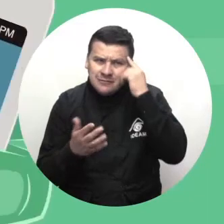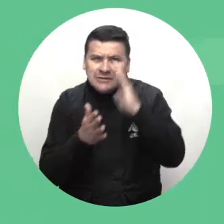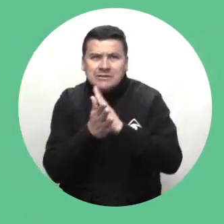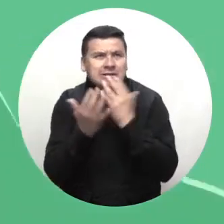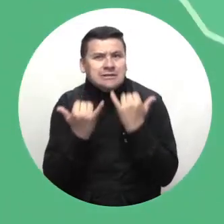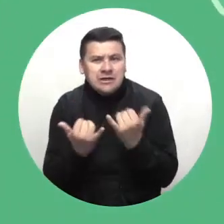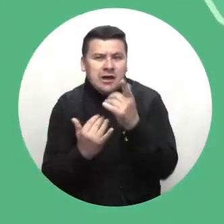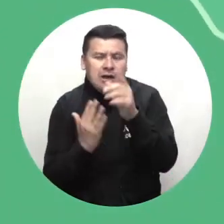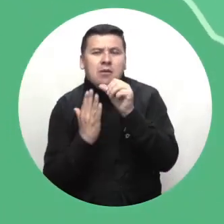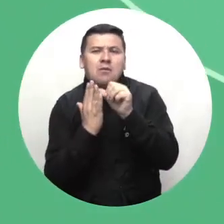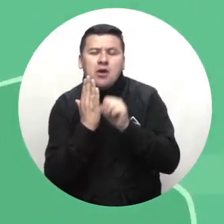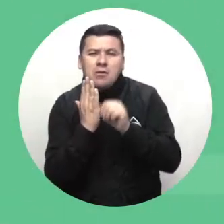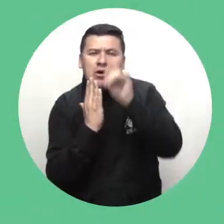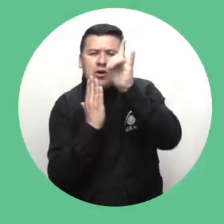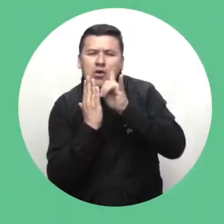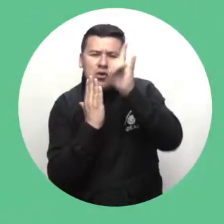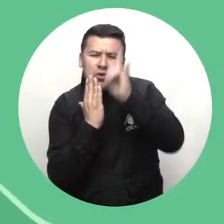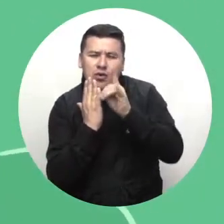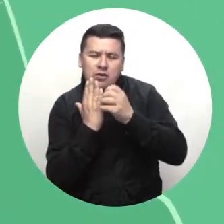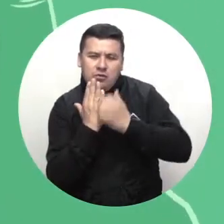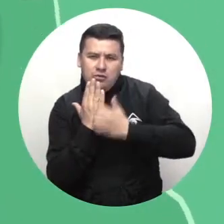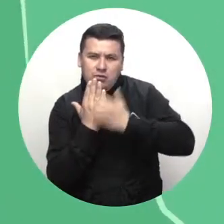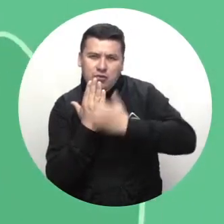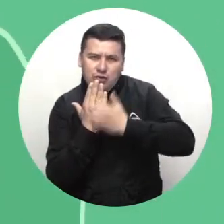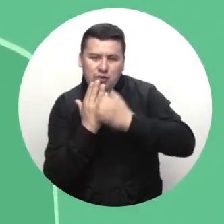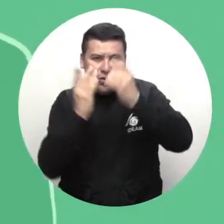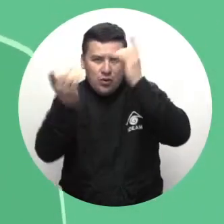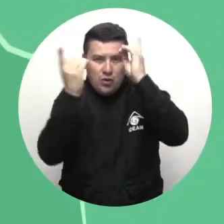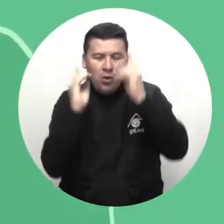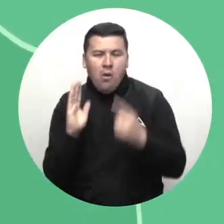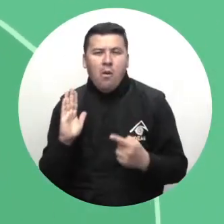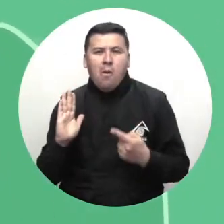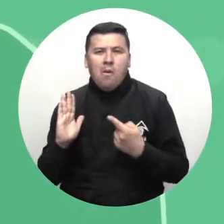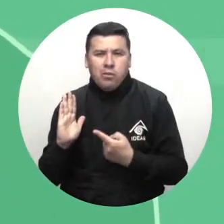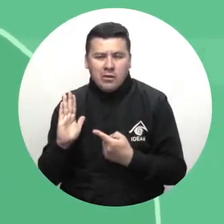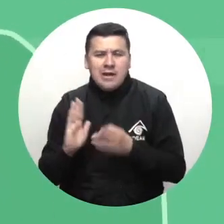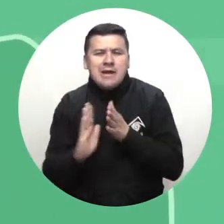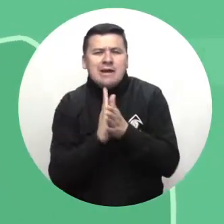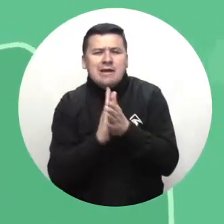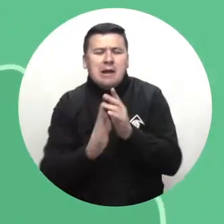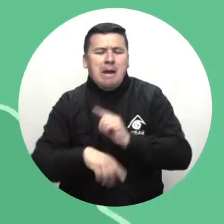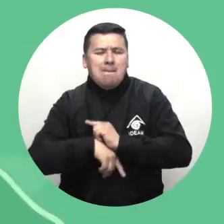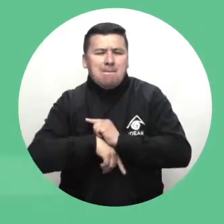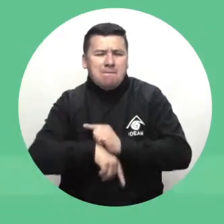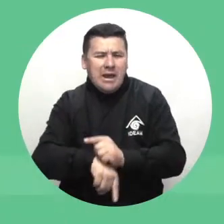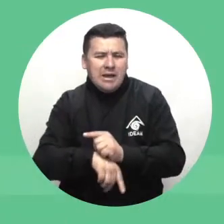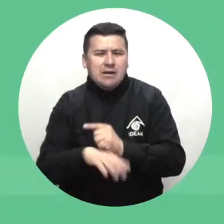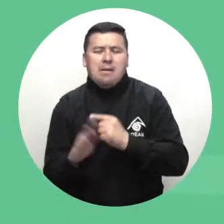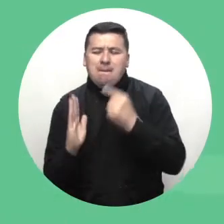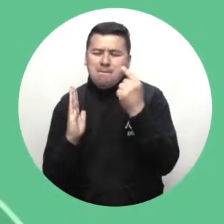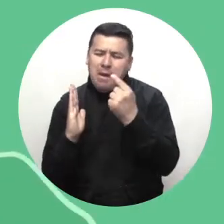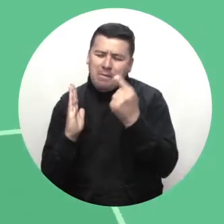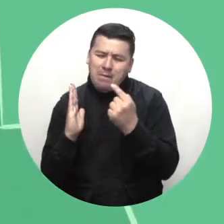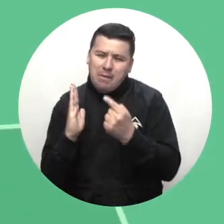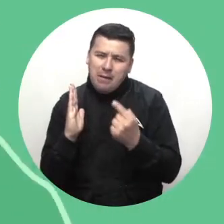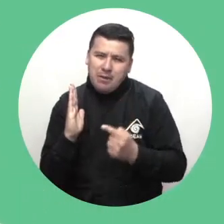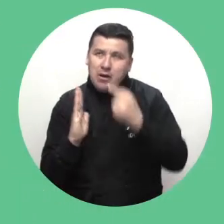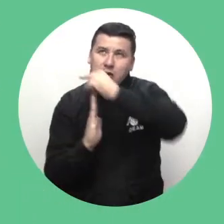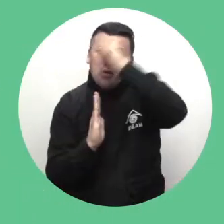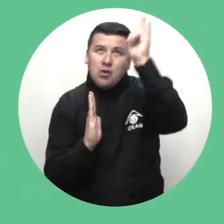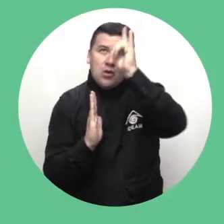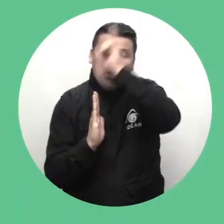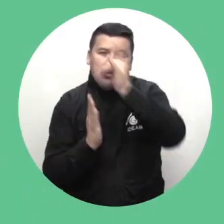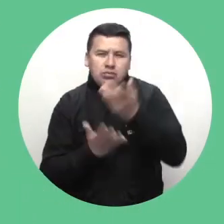para estar informado al instante, descarga nuestra aplicación Mi Pronóstico desde Google Play o App Store. Información en tiempo real,